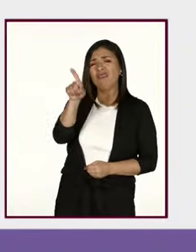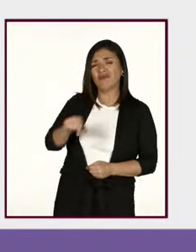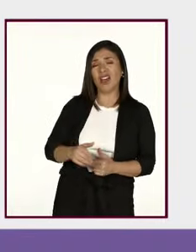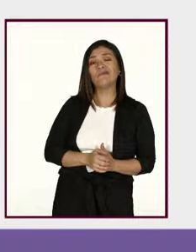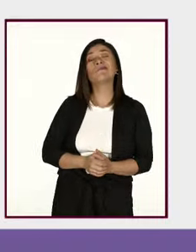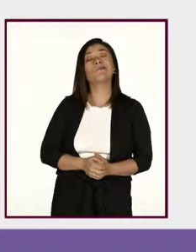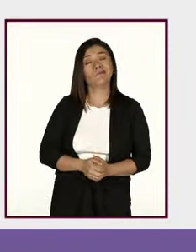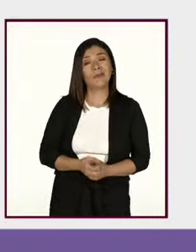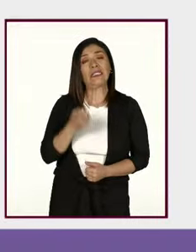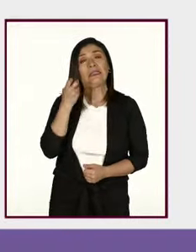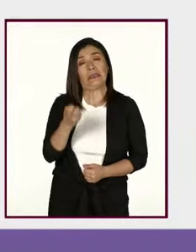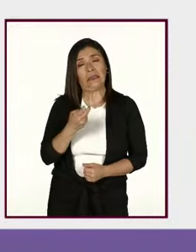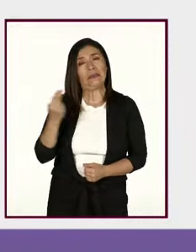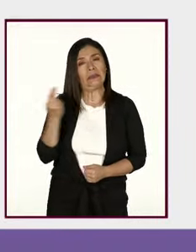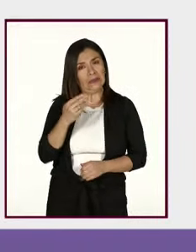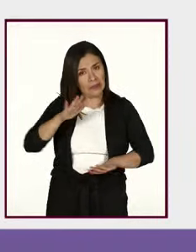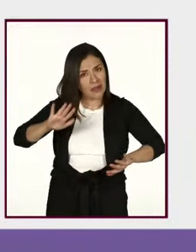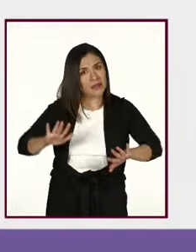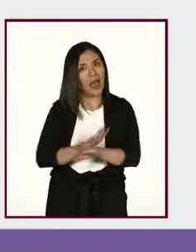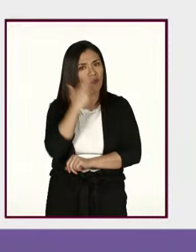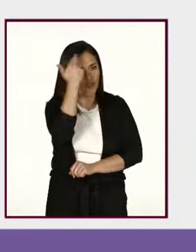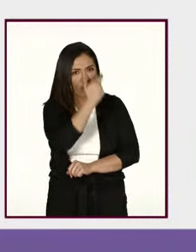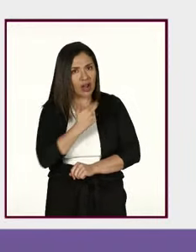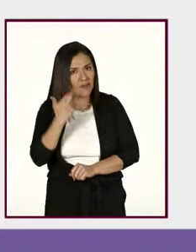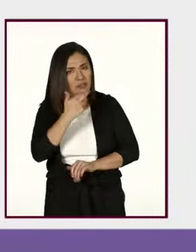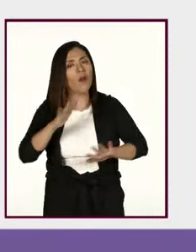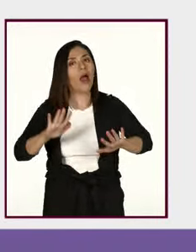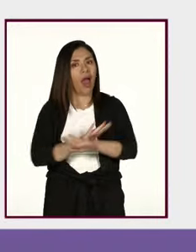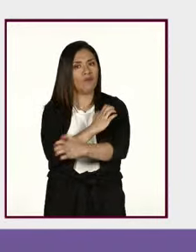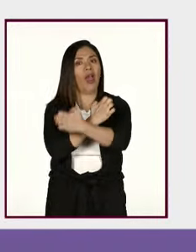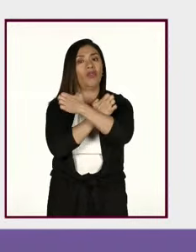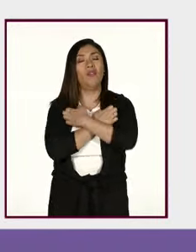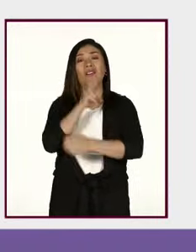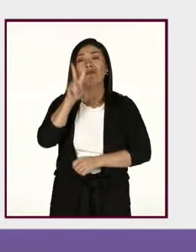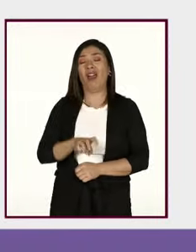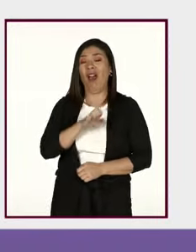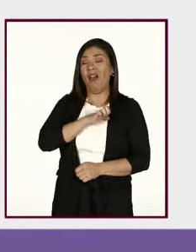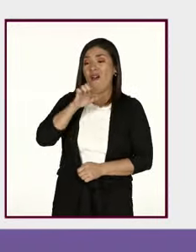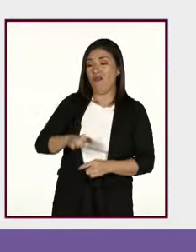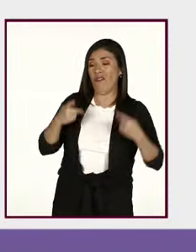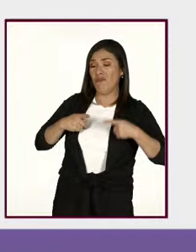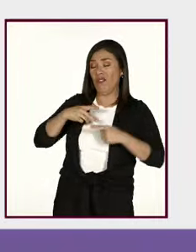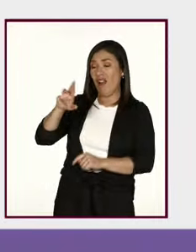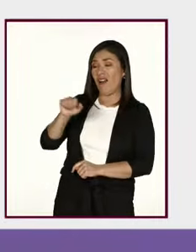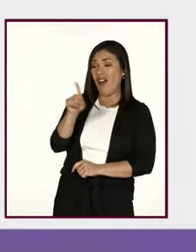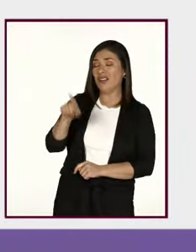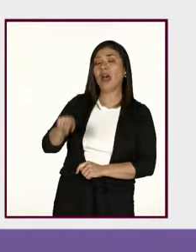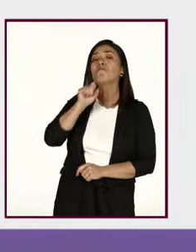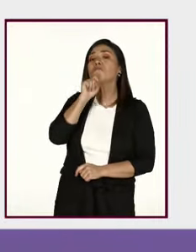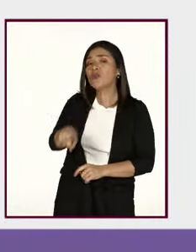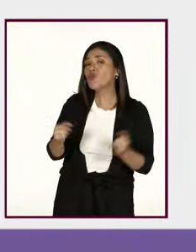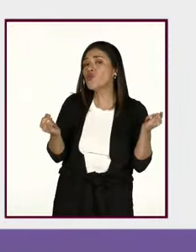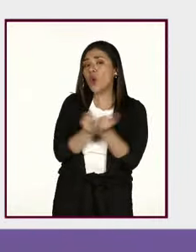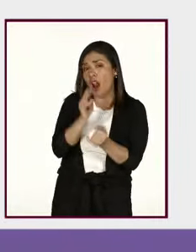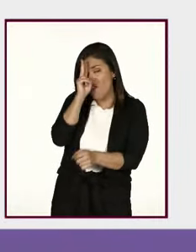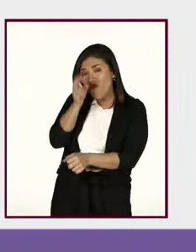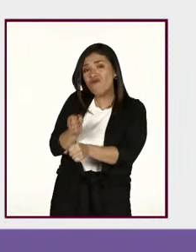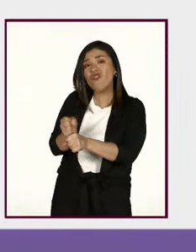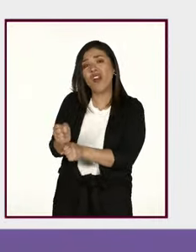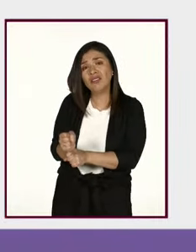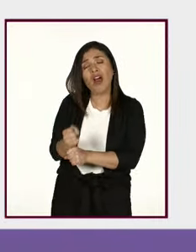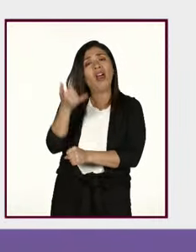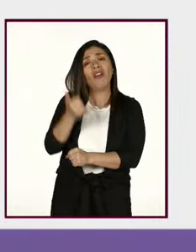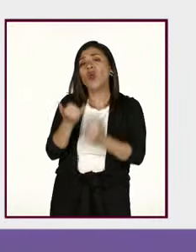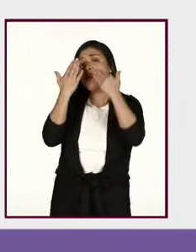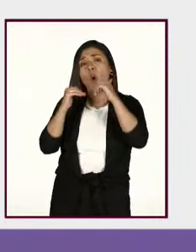revisarlo, replantearnos y reeducarnos. El racismo también genera violencia y desigualdad.